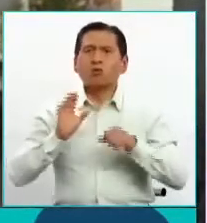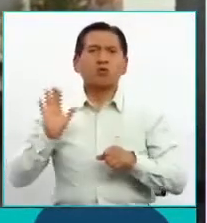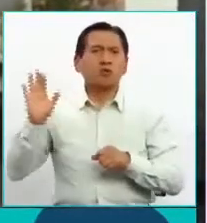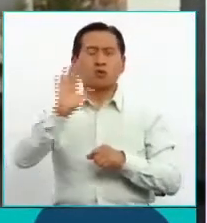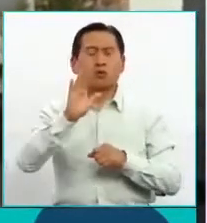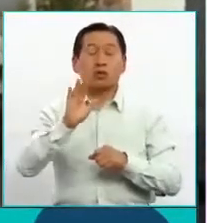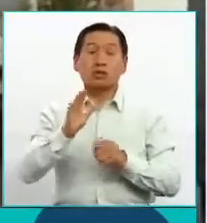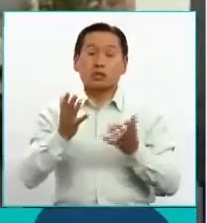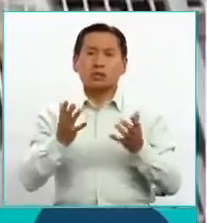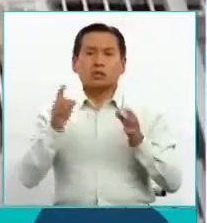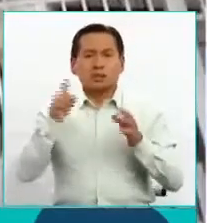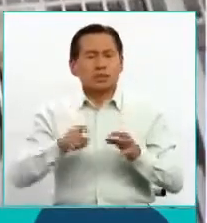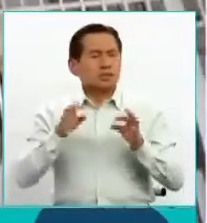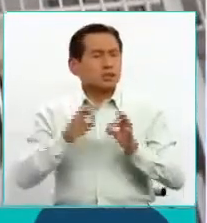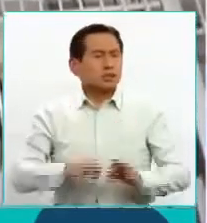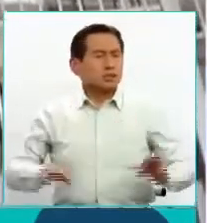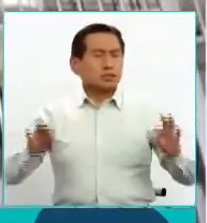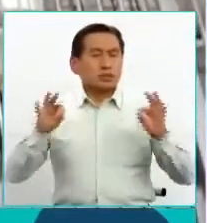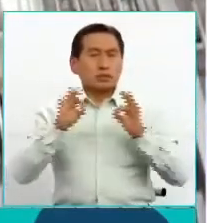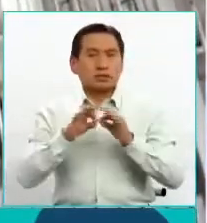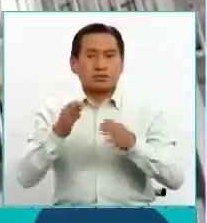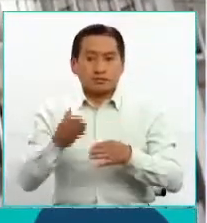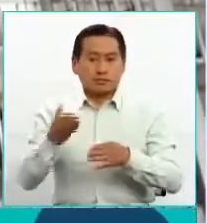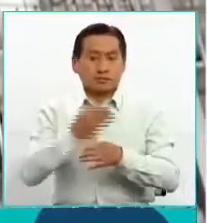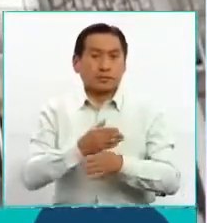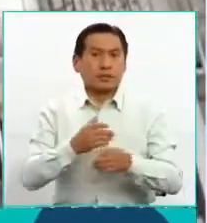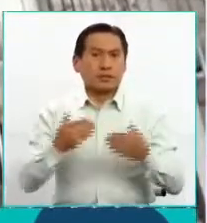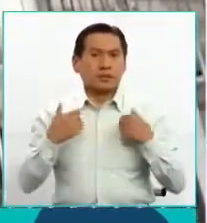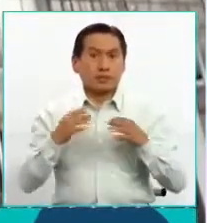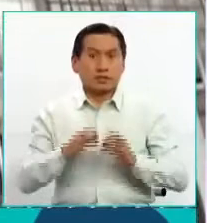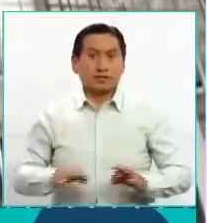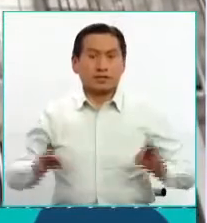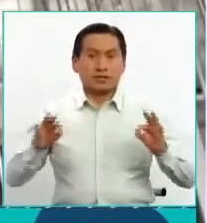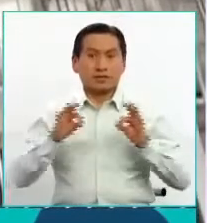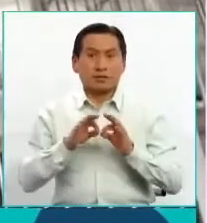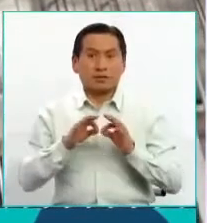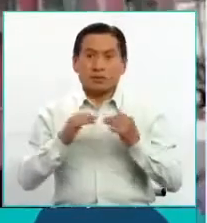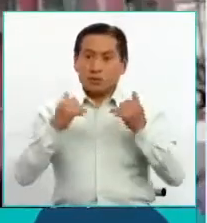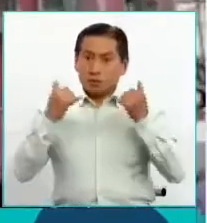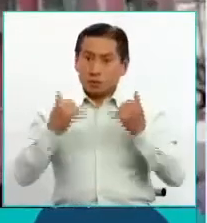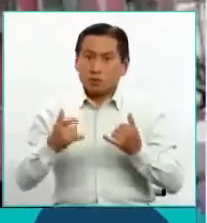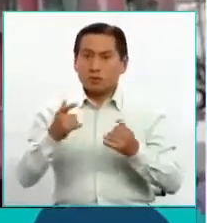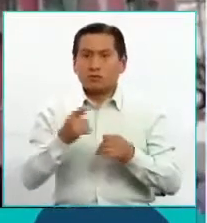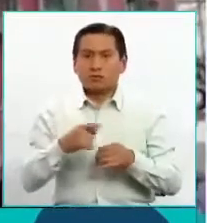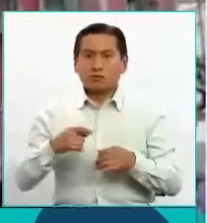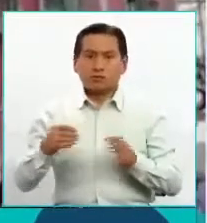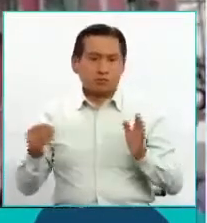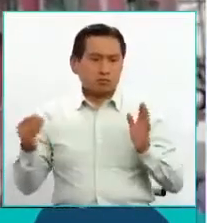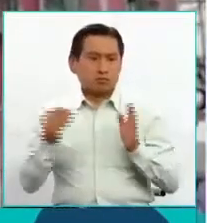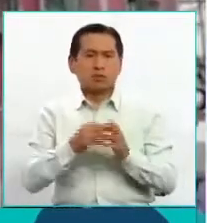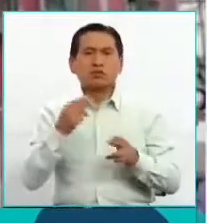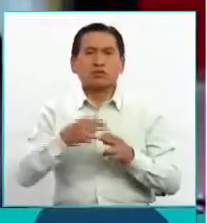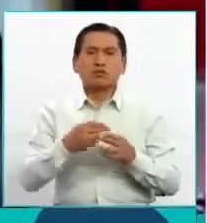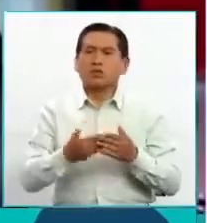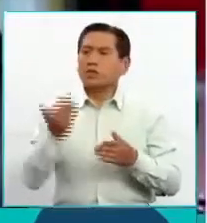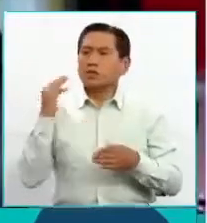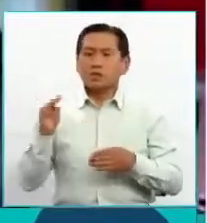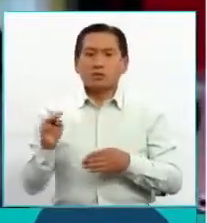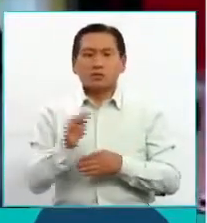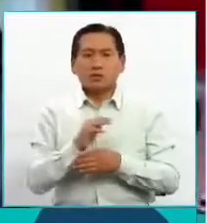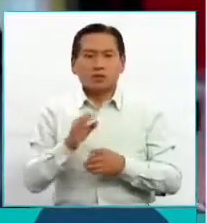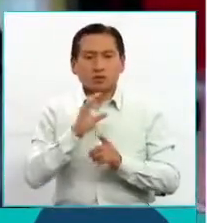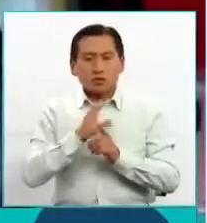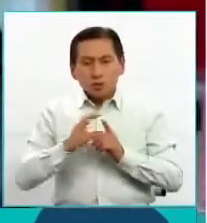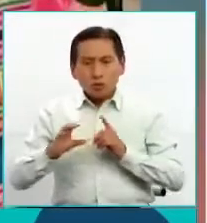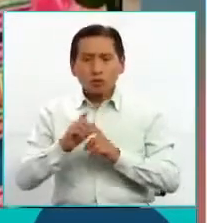que es muy importante. Hemos dado un paso muy grande, hoy llamando, antes llamado Ministerio de Culturas